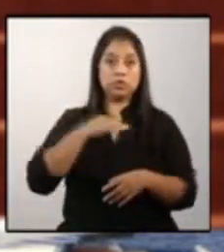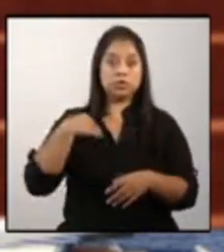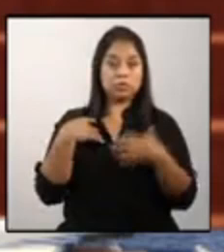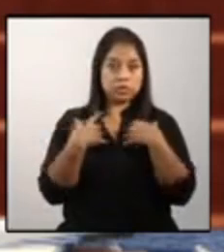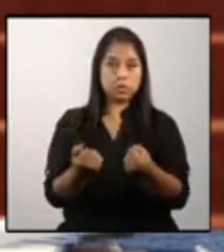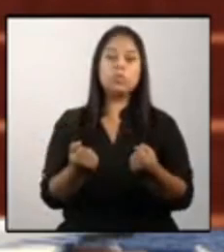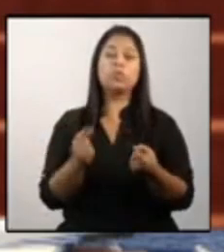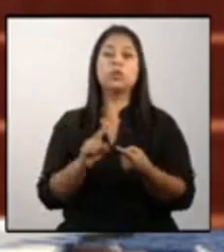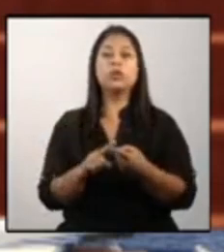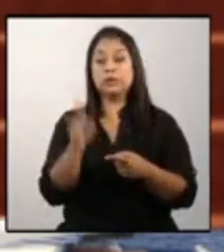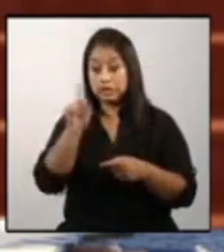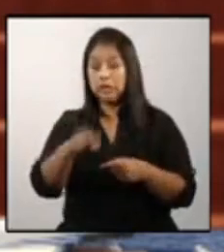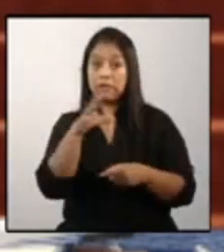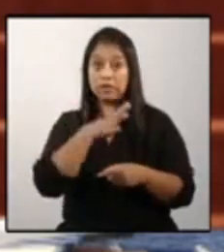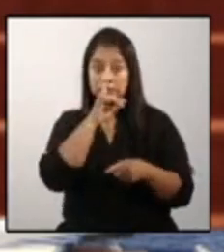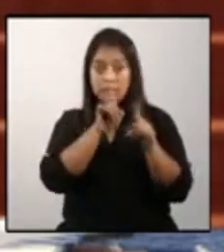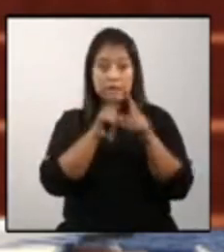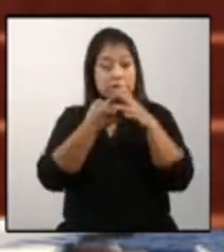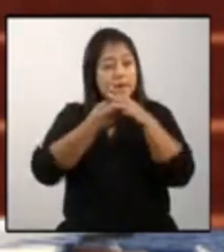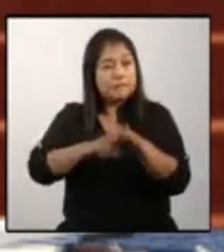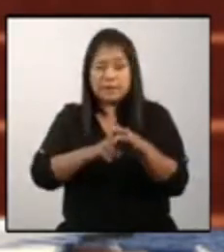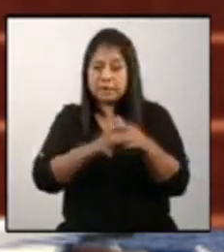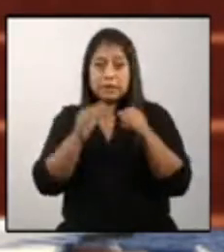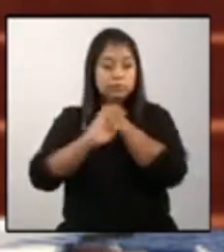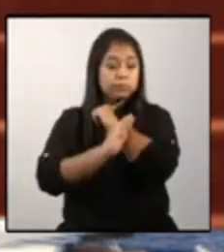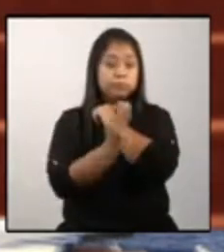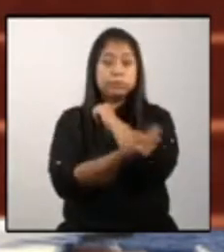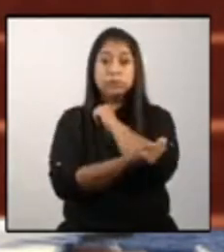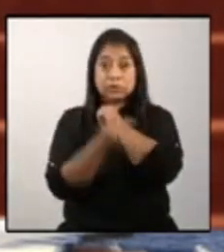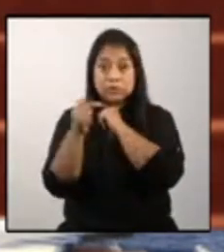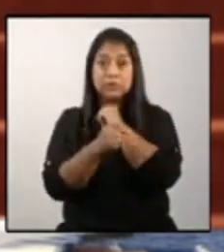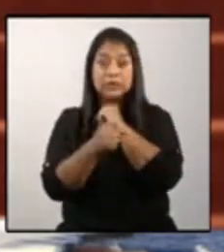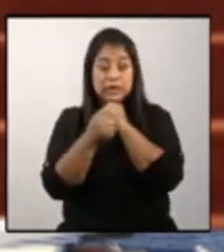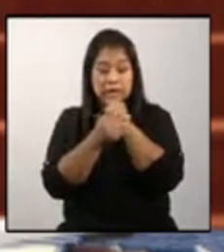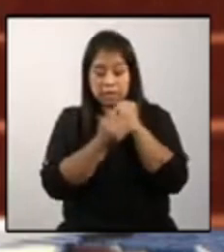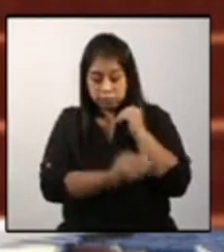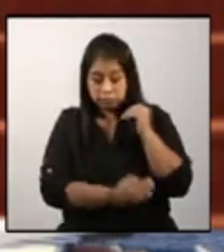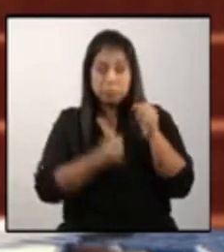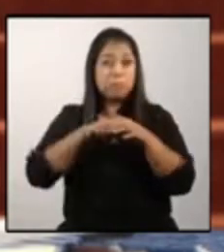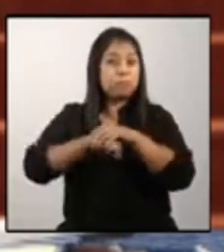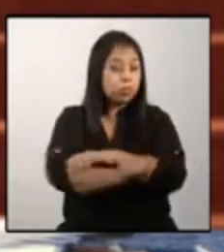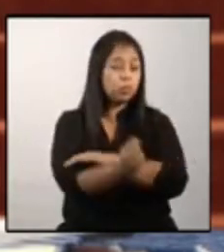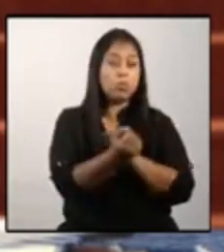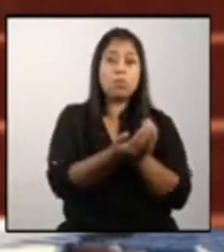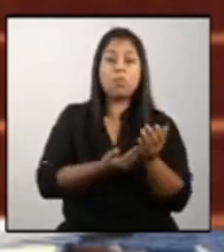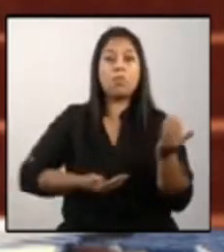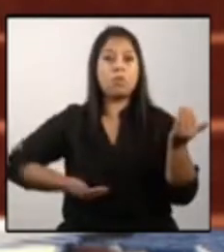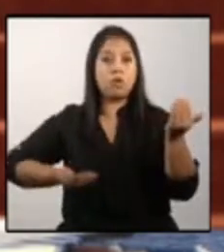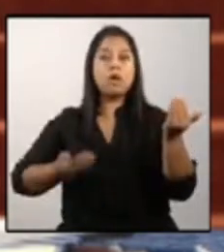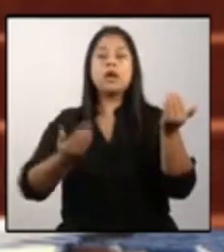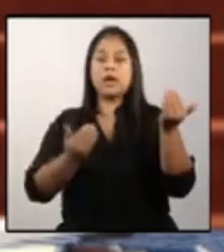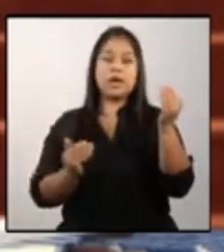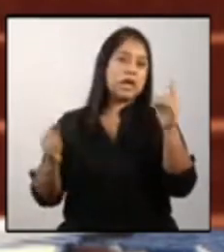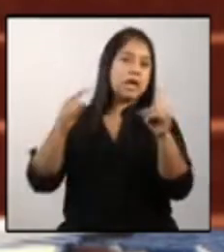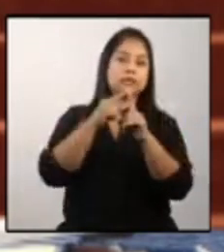Salud que tiene que ver desde que el niño está dentro del vientre de la madre hasta que nace y un poquito más allá hasta